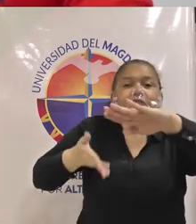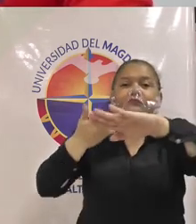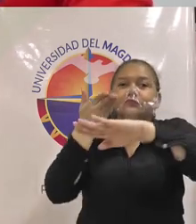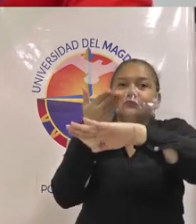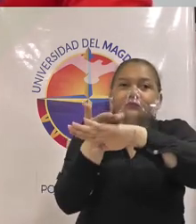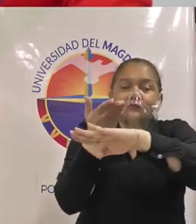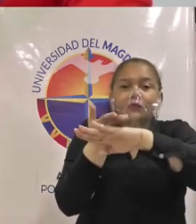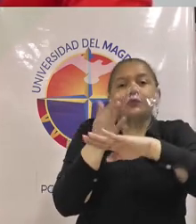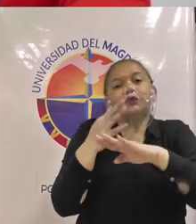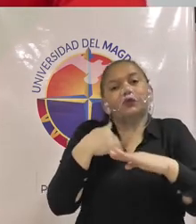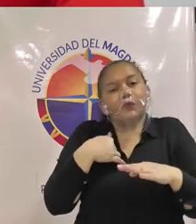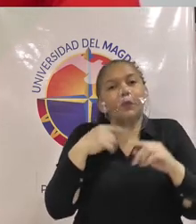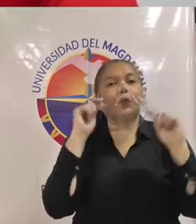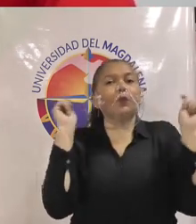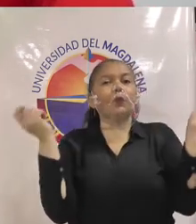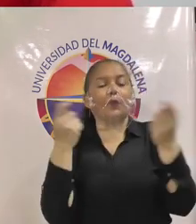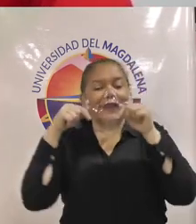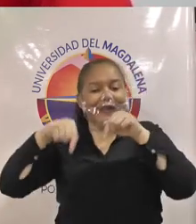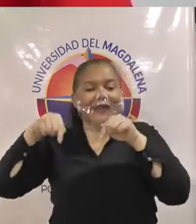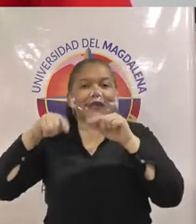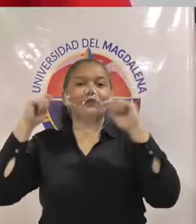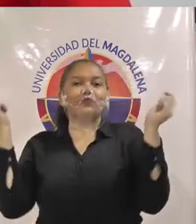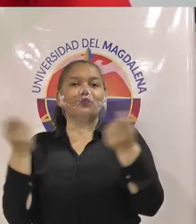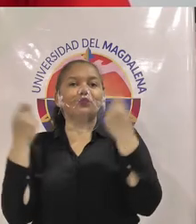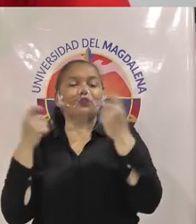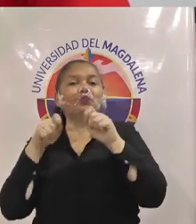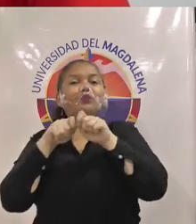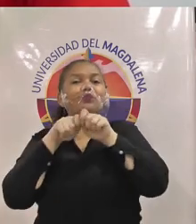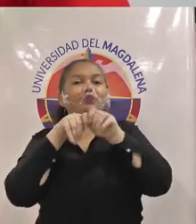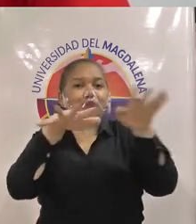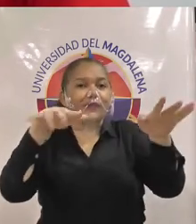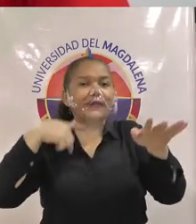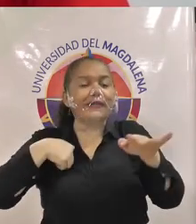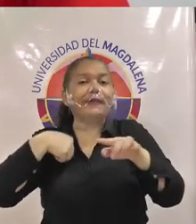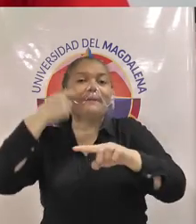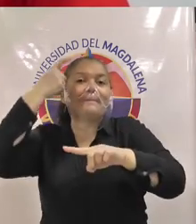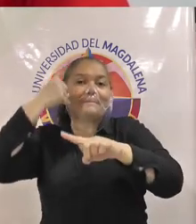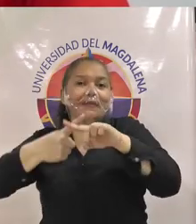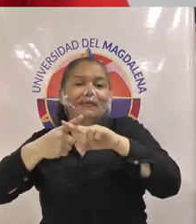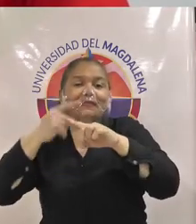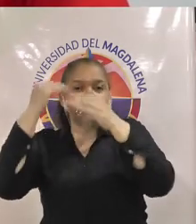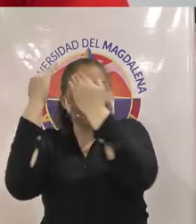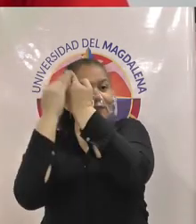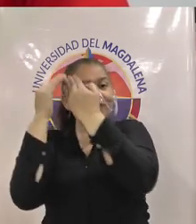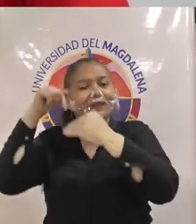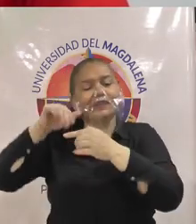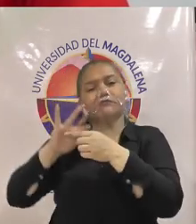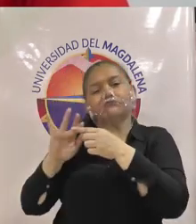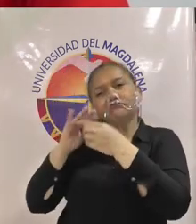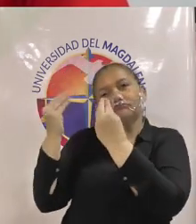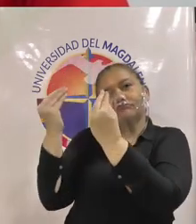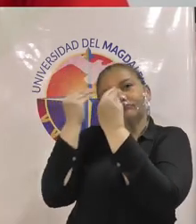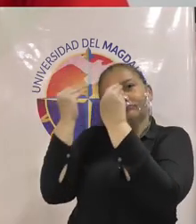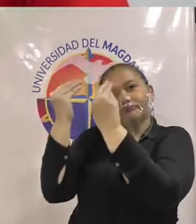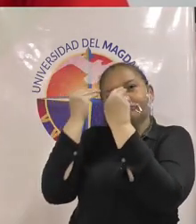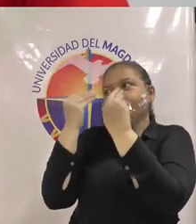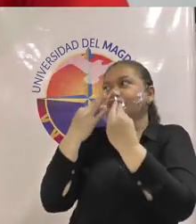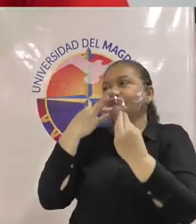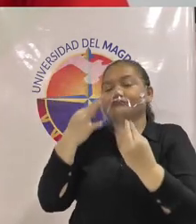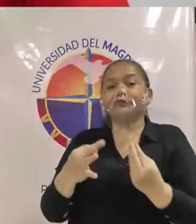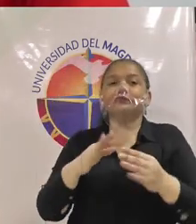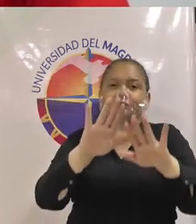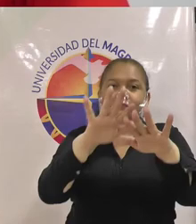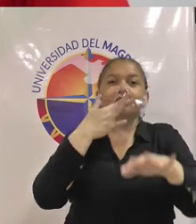oferta de un pre-IFE como le dije anteriormente yo soy resultado del pre-universitario que realizaba la universidad porque de verdad aumentó mis